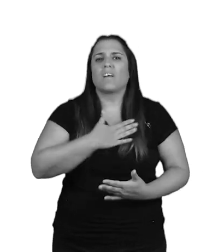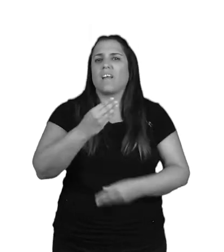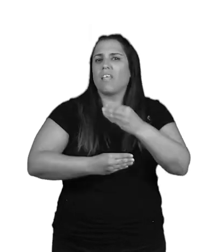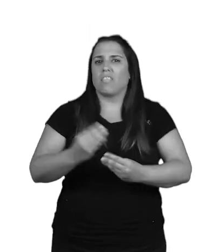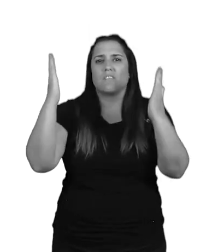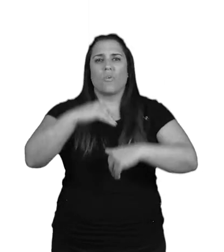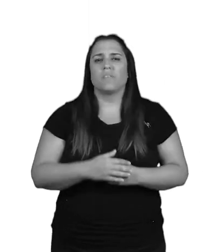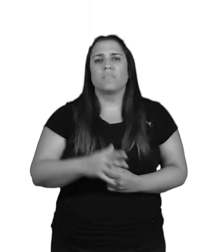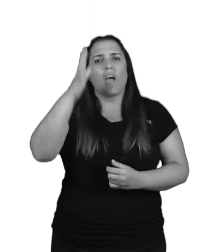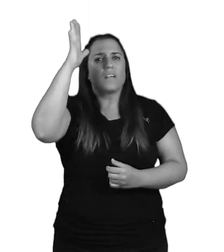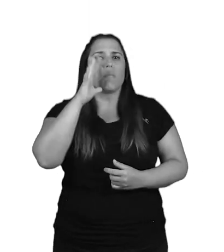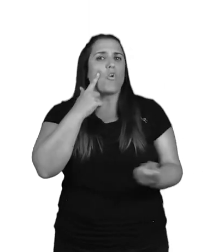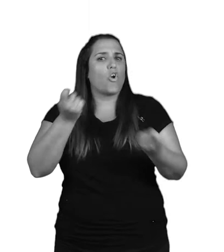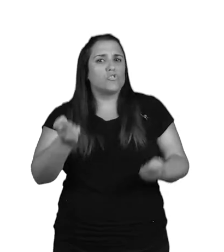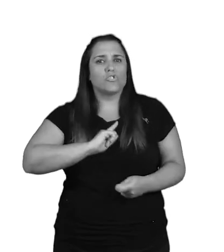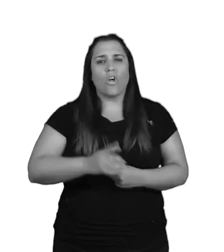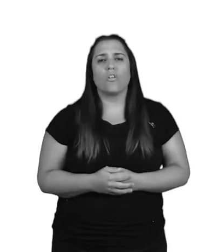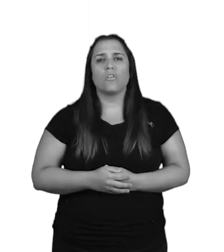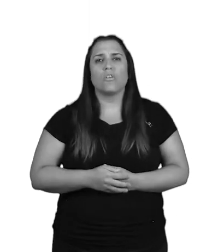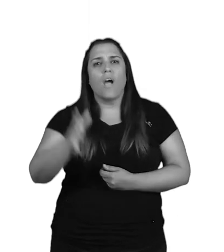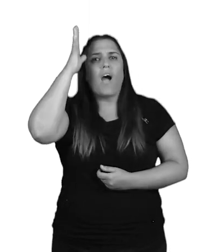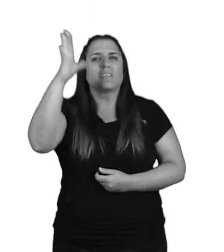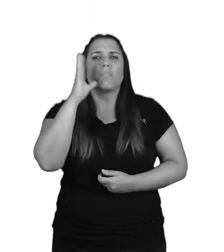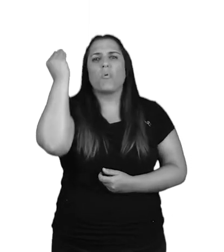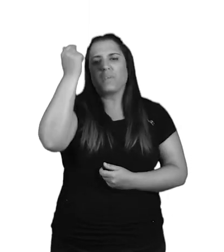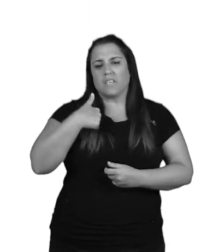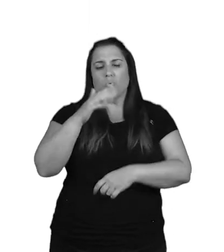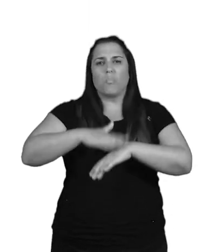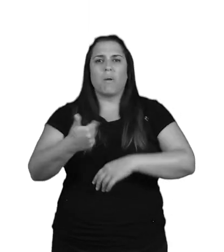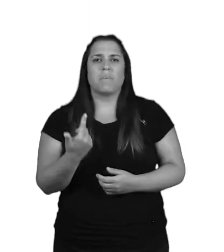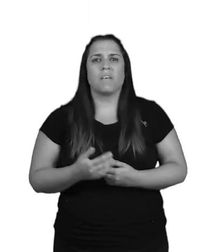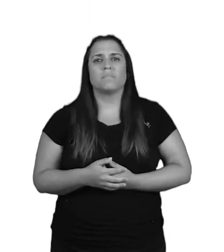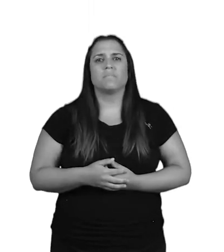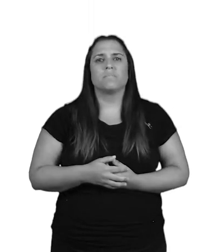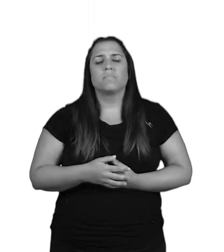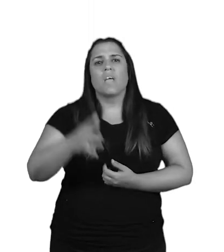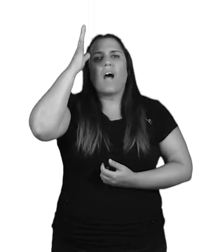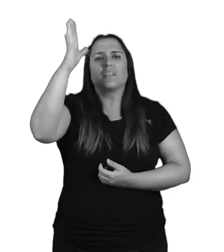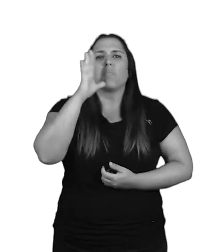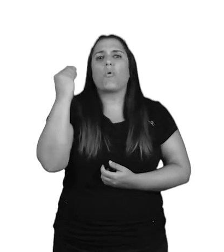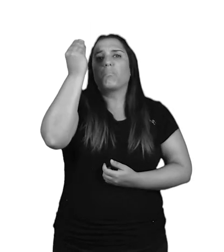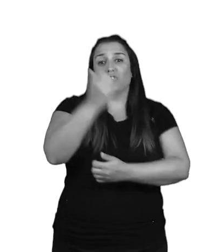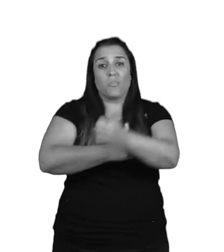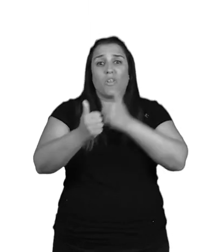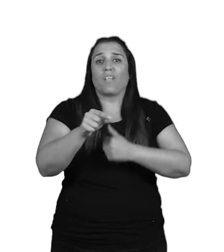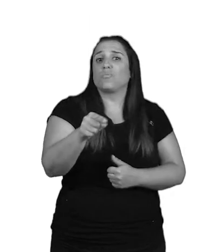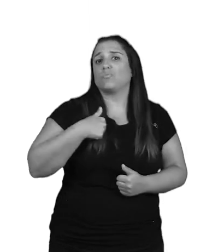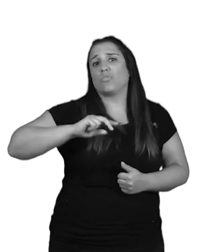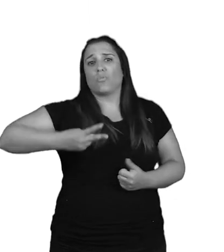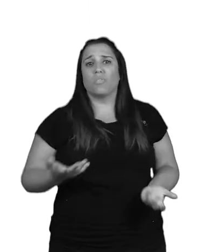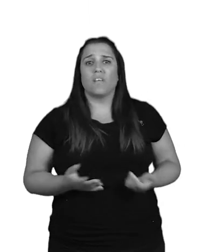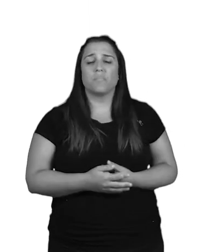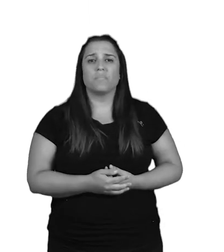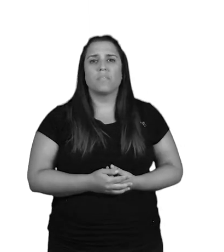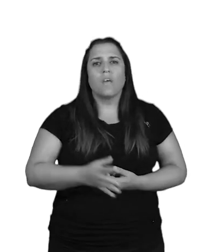política. Harta de que me controles. Harta de que te creas que es culpa mía. Harta de pensar en ti